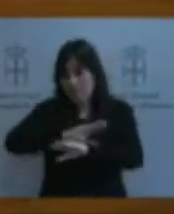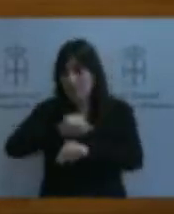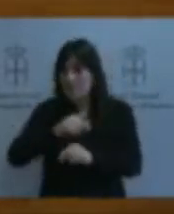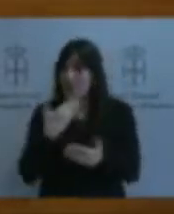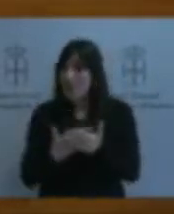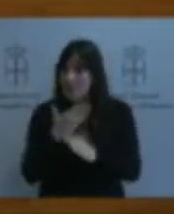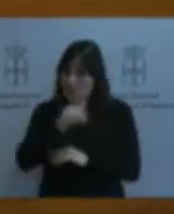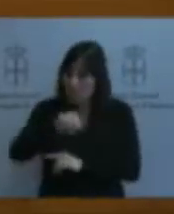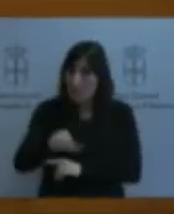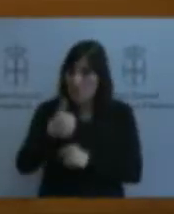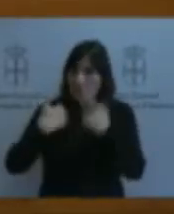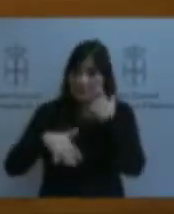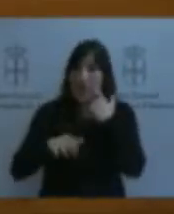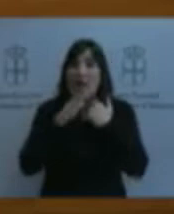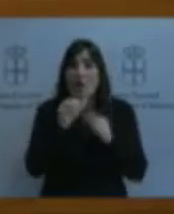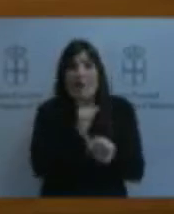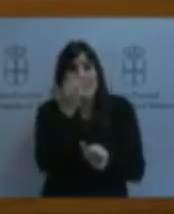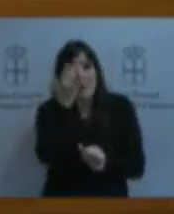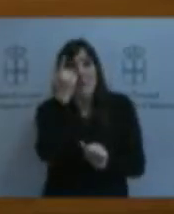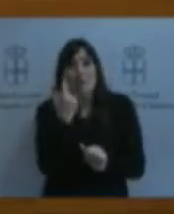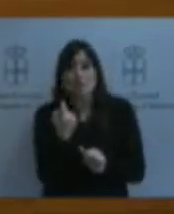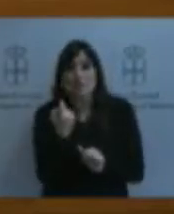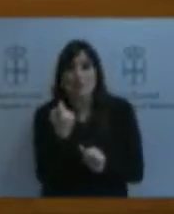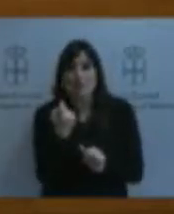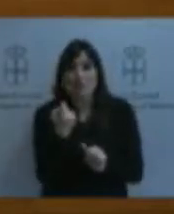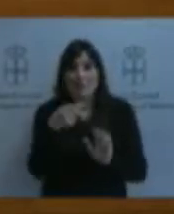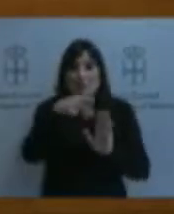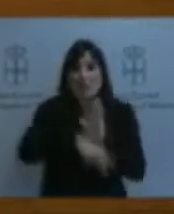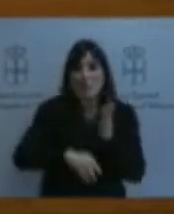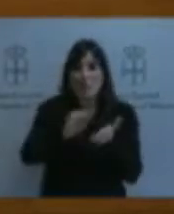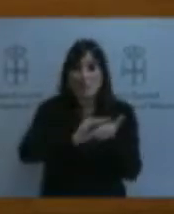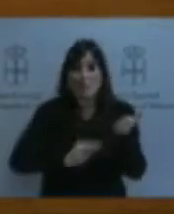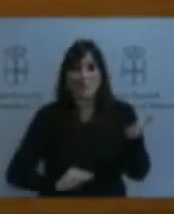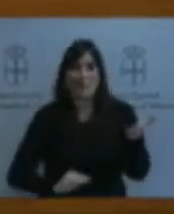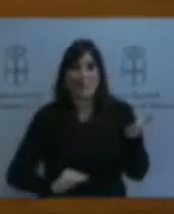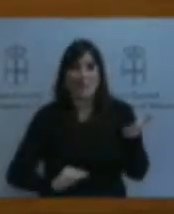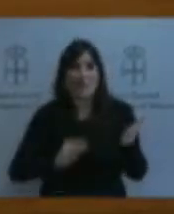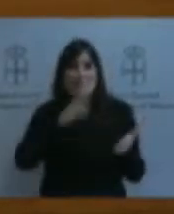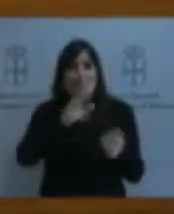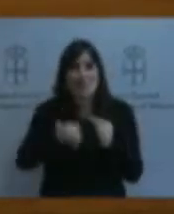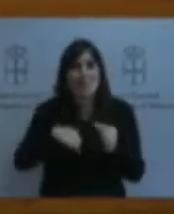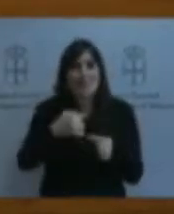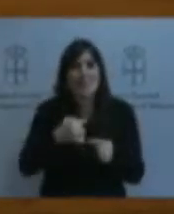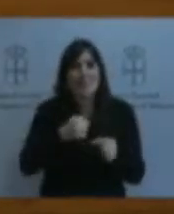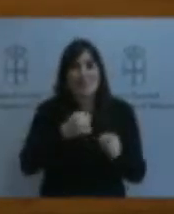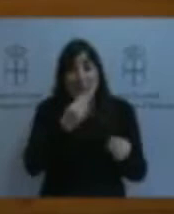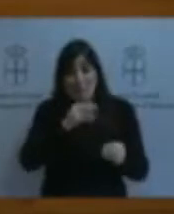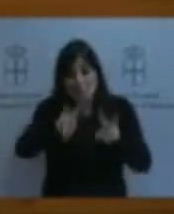que se redacten las cláusulas sociales y ambientales en las compras públicas de alimentos que aseguran la compra prioritaria,